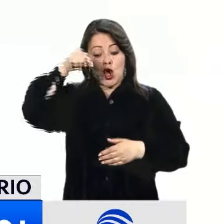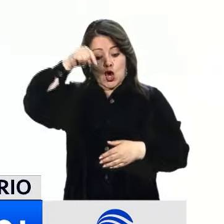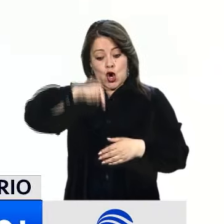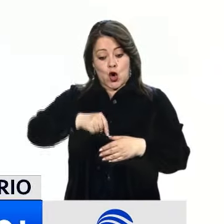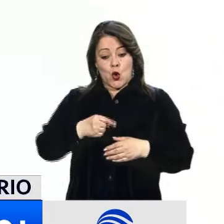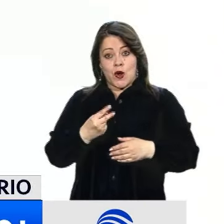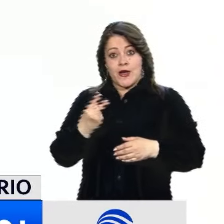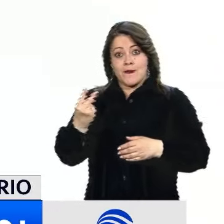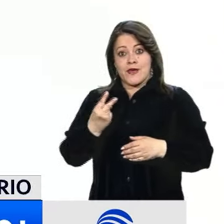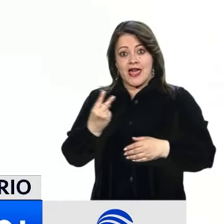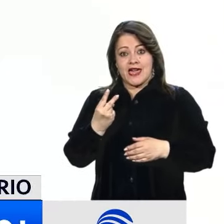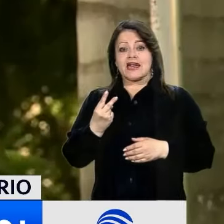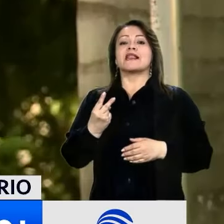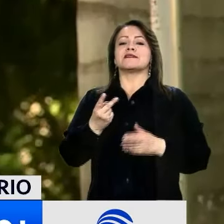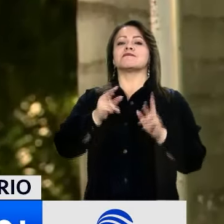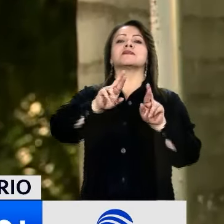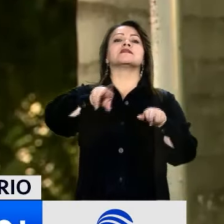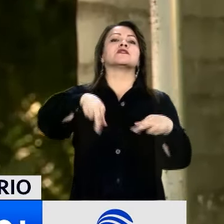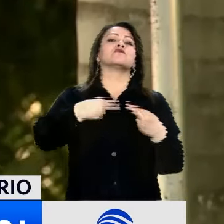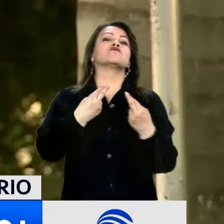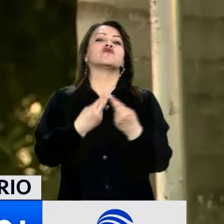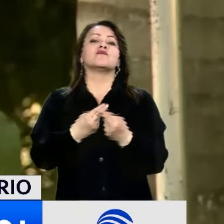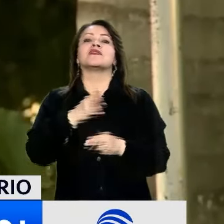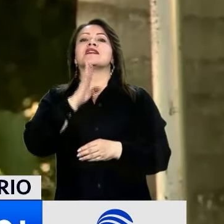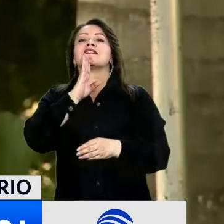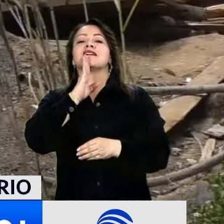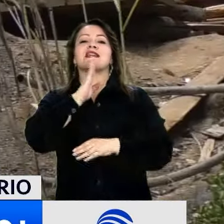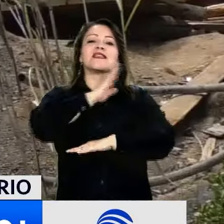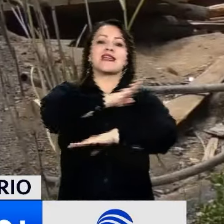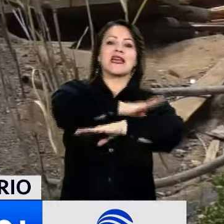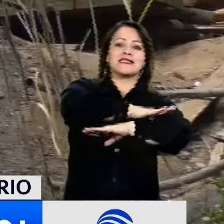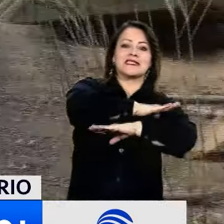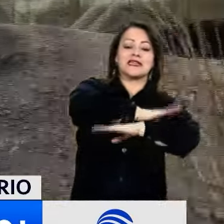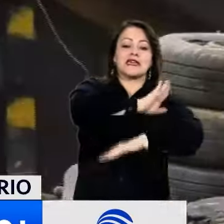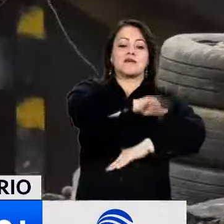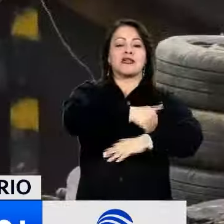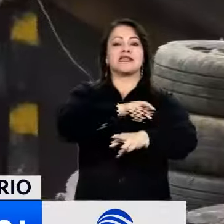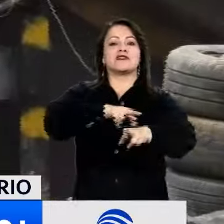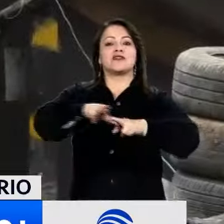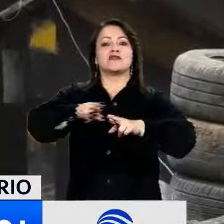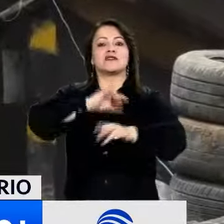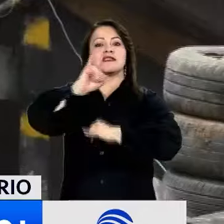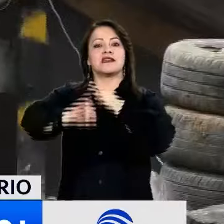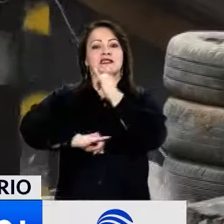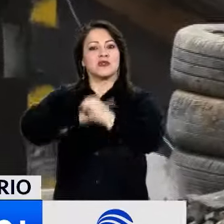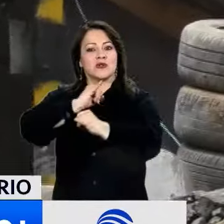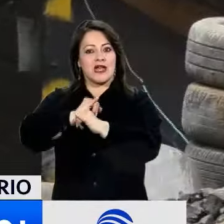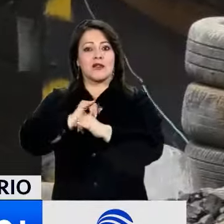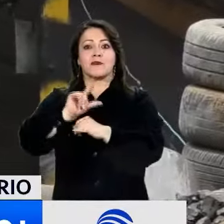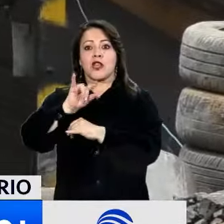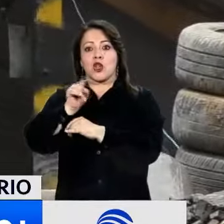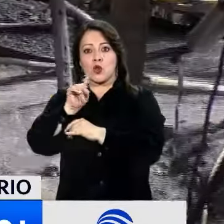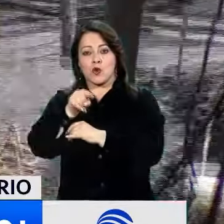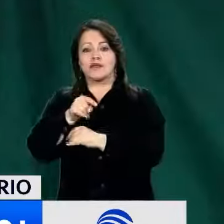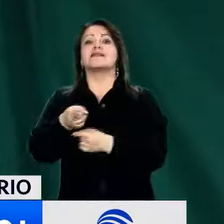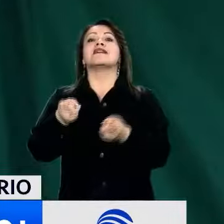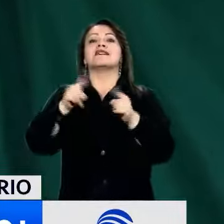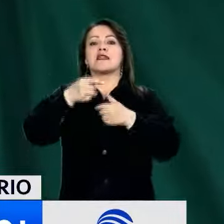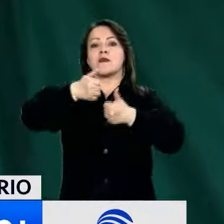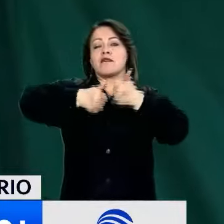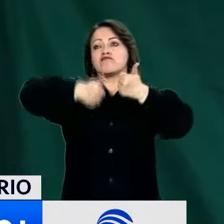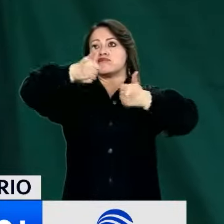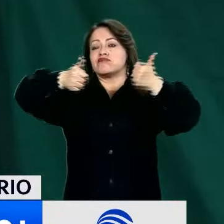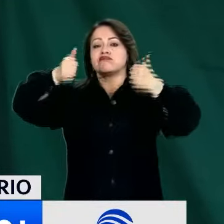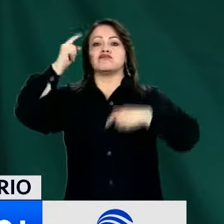se llevó a cabo una reunión entre el canciller, el ministro de Relaciones Exteriores, Luis Gilberto Murillo, y también altos